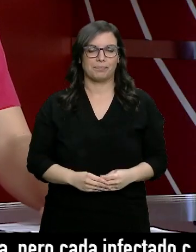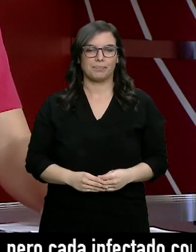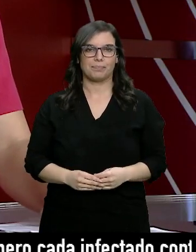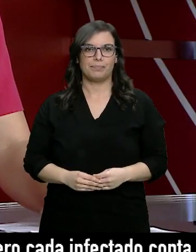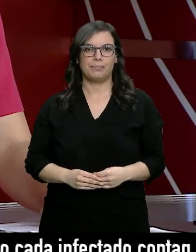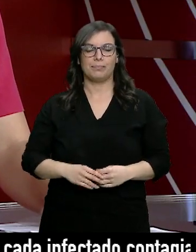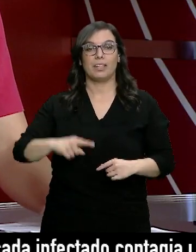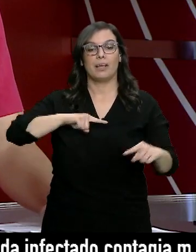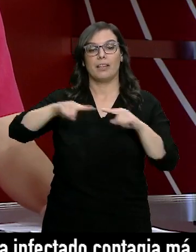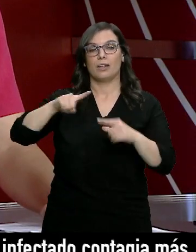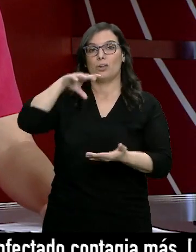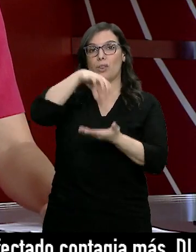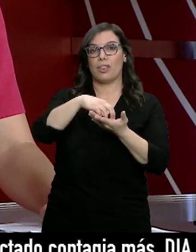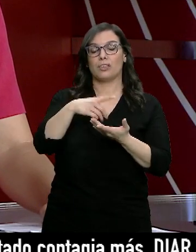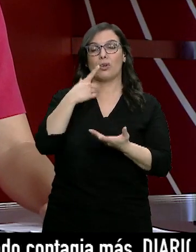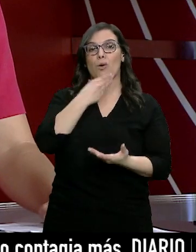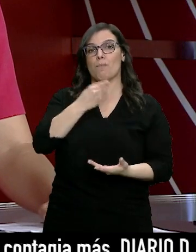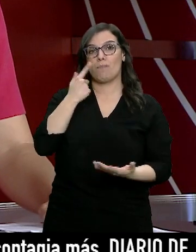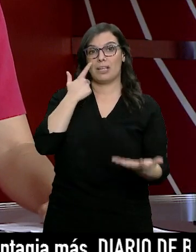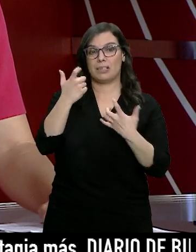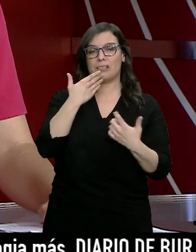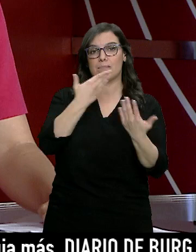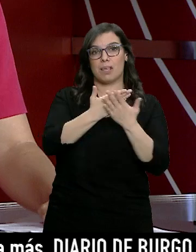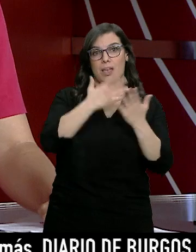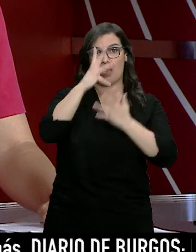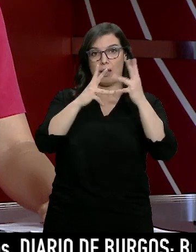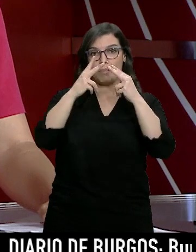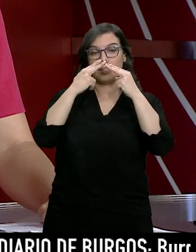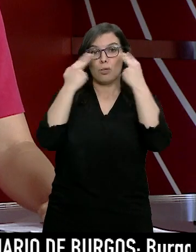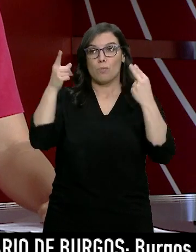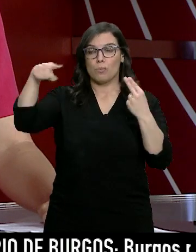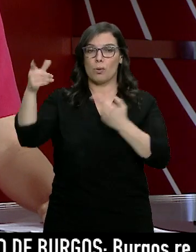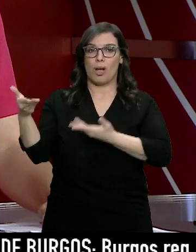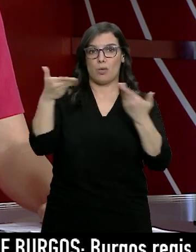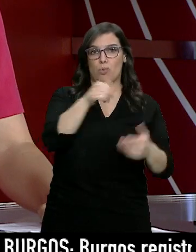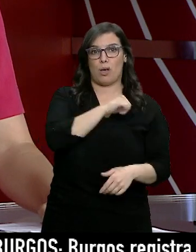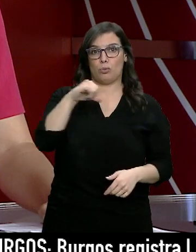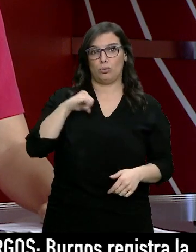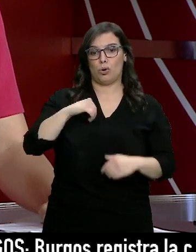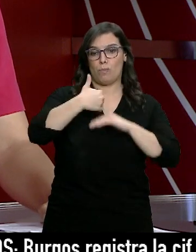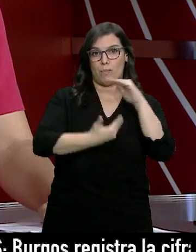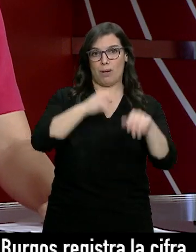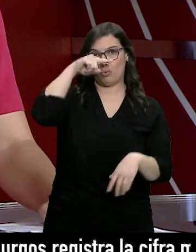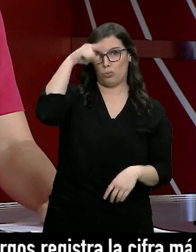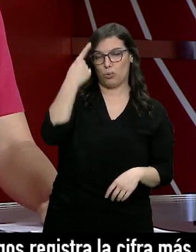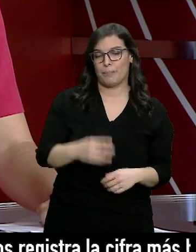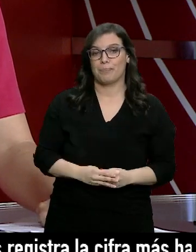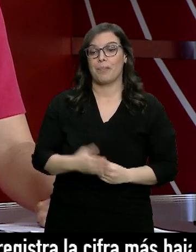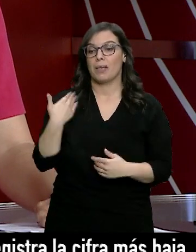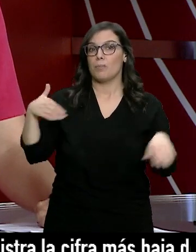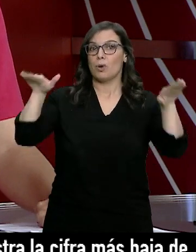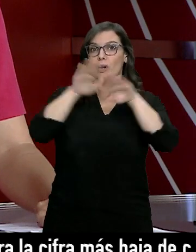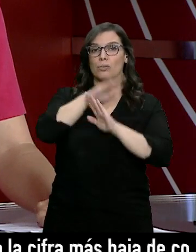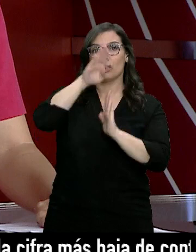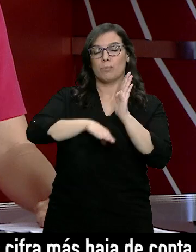El director del Centro de Bellas Artes ha pedido a las administraciones que ayuden a los autónomos que viven de la cultura. Anoche en el programa,